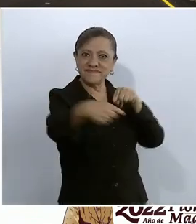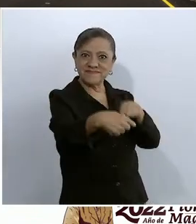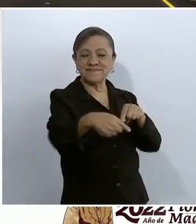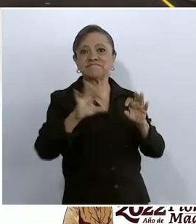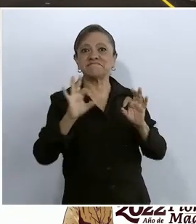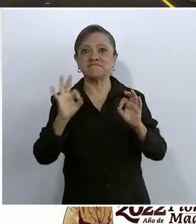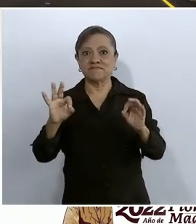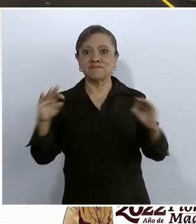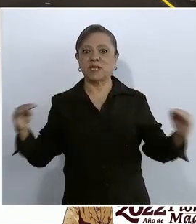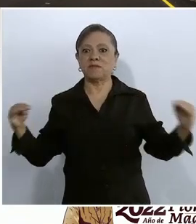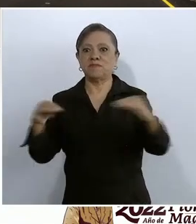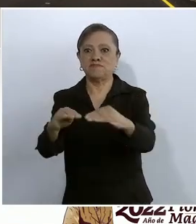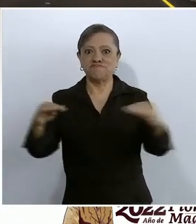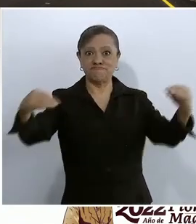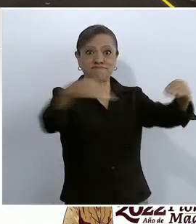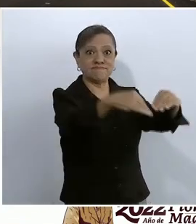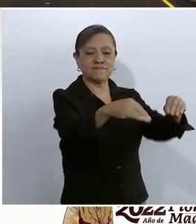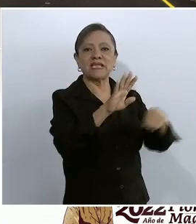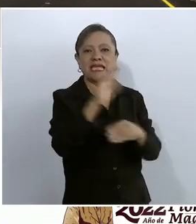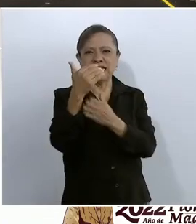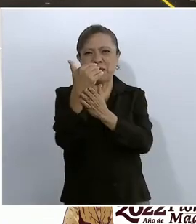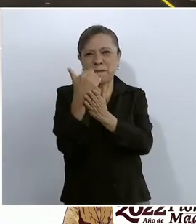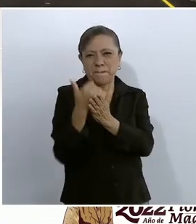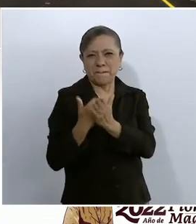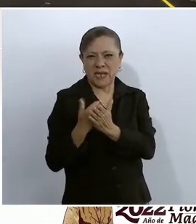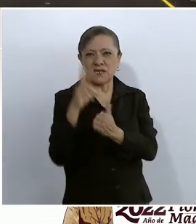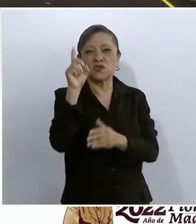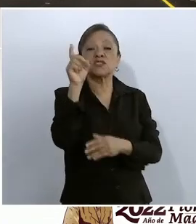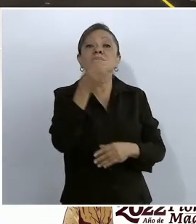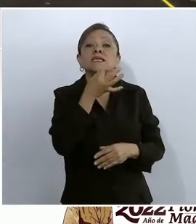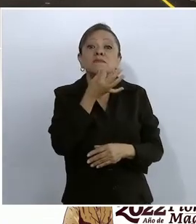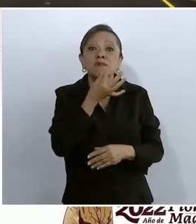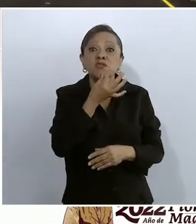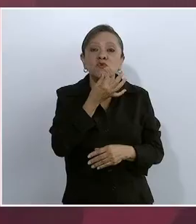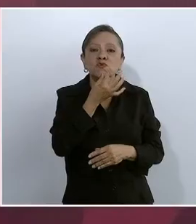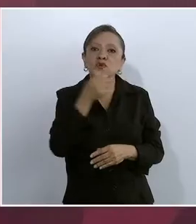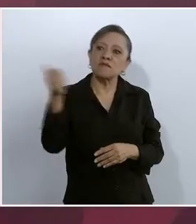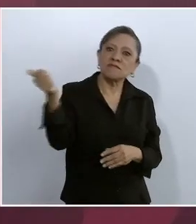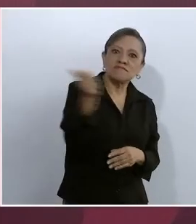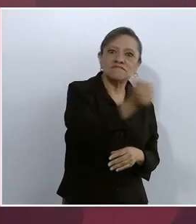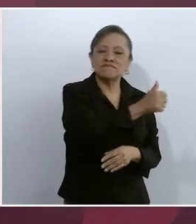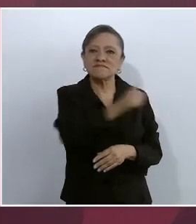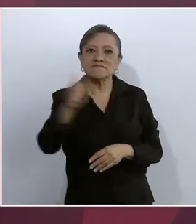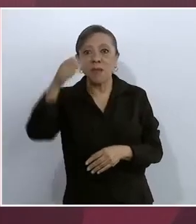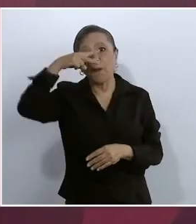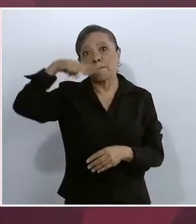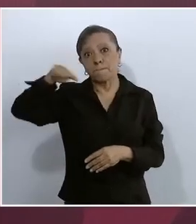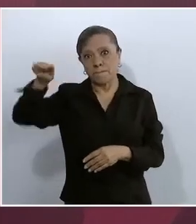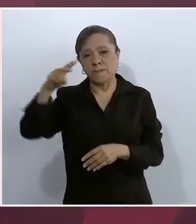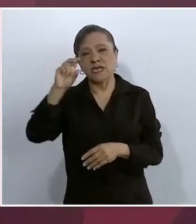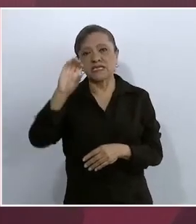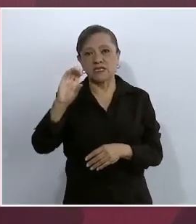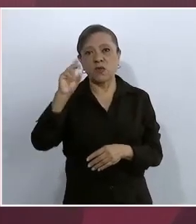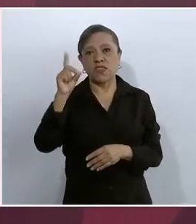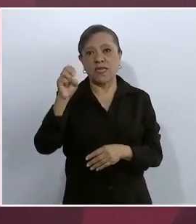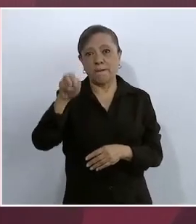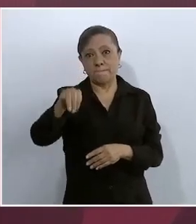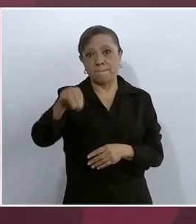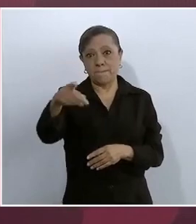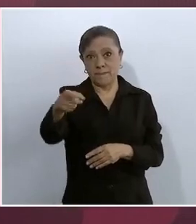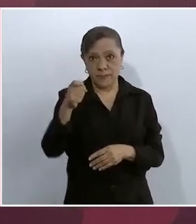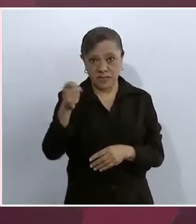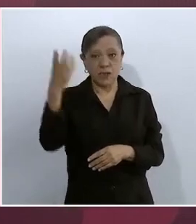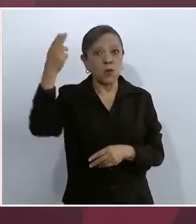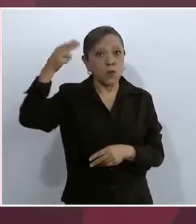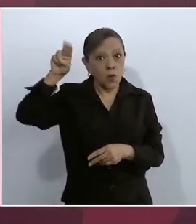Esta autopista permitirá reducir en poco más de 30 minutos el traslado entre la Ciudad de México, de Poztlán y Cuautla, mejorando